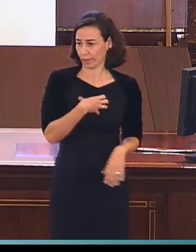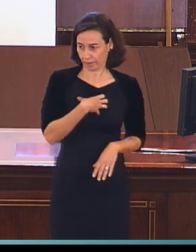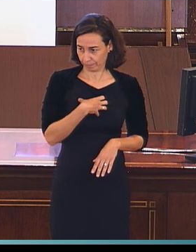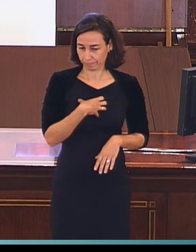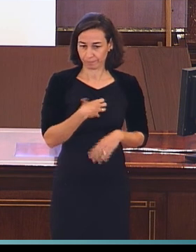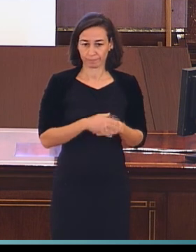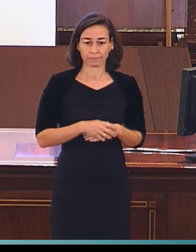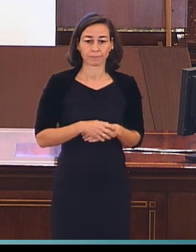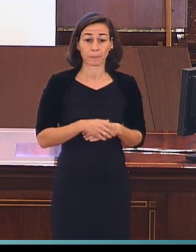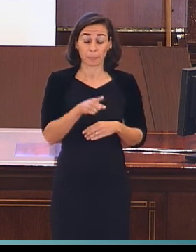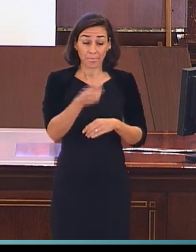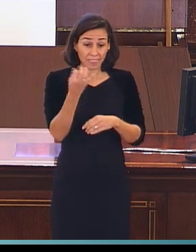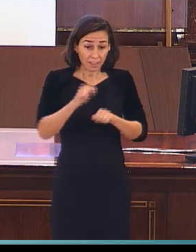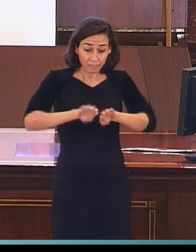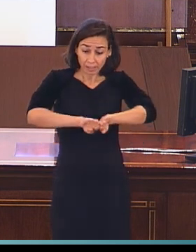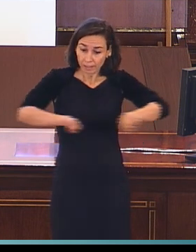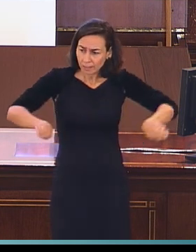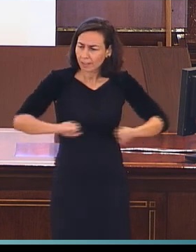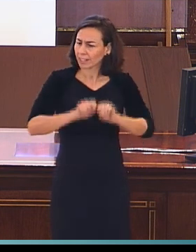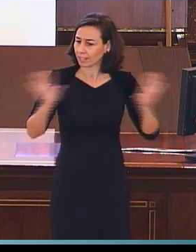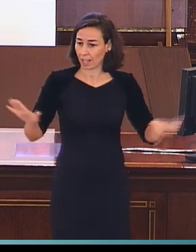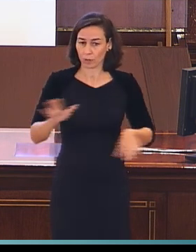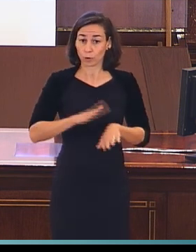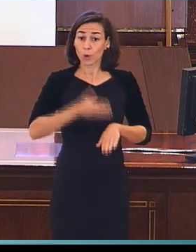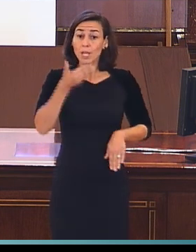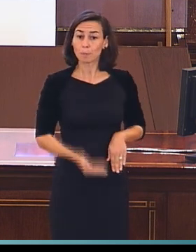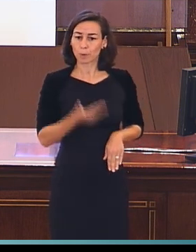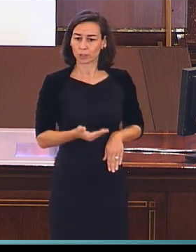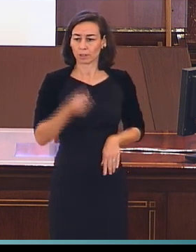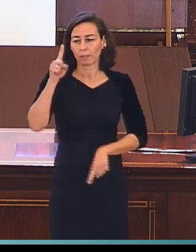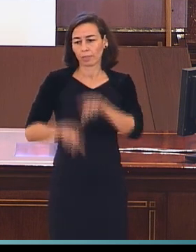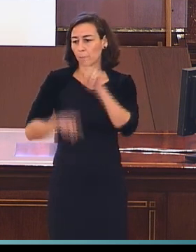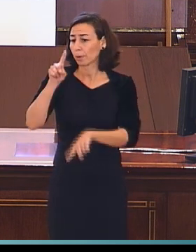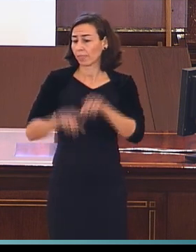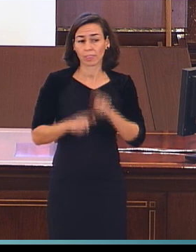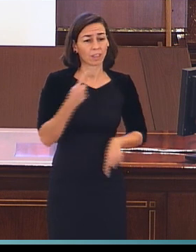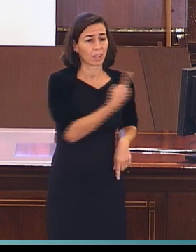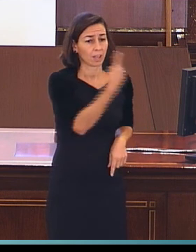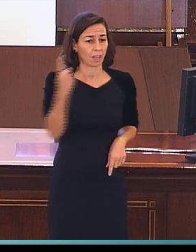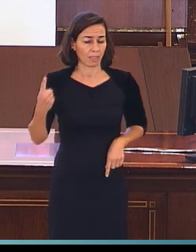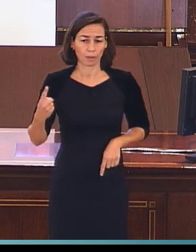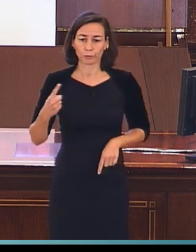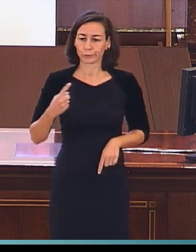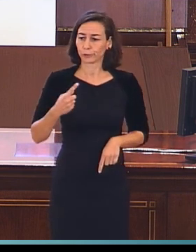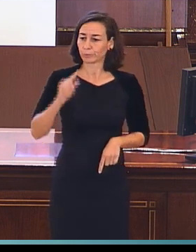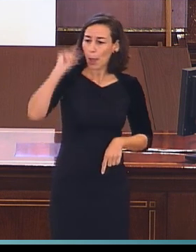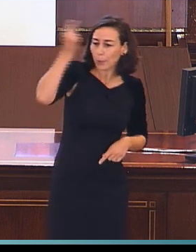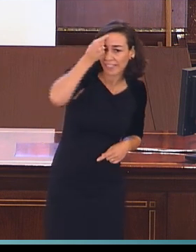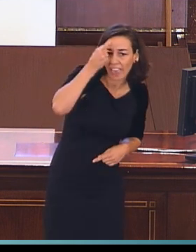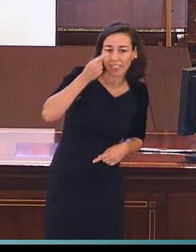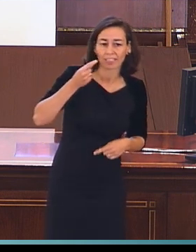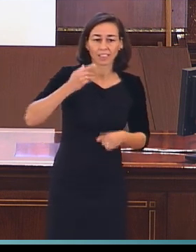En ese separar es también muy importante controlar los niveles de competencia en las lenguas, porque muchas veces llegamos a resultados.